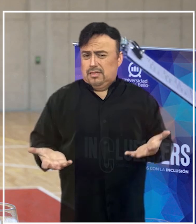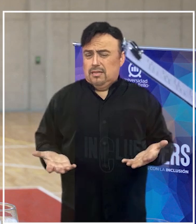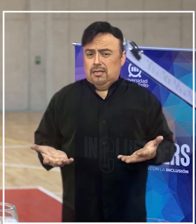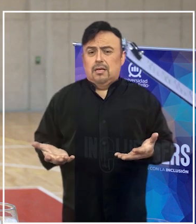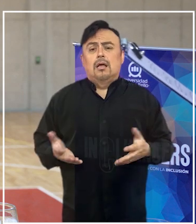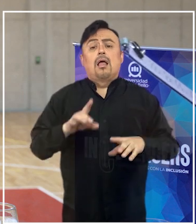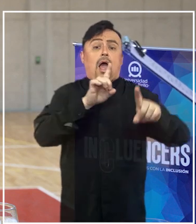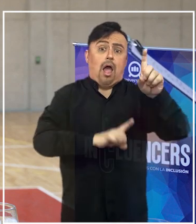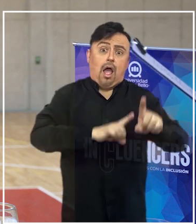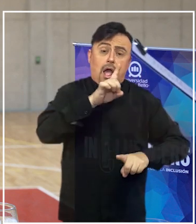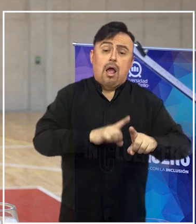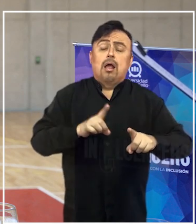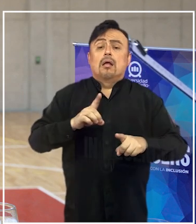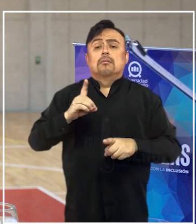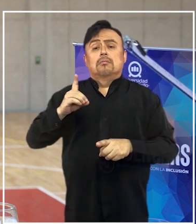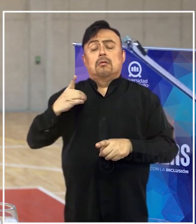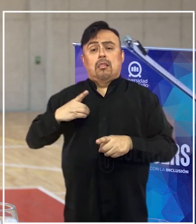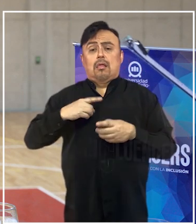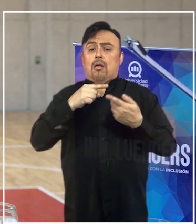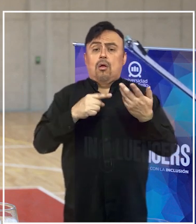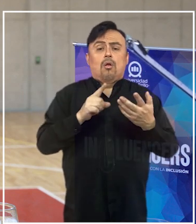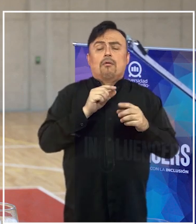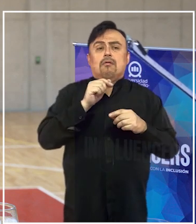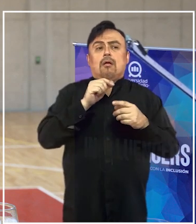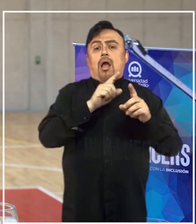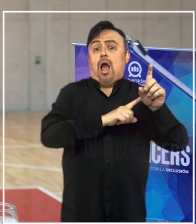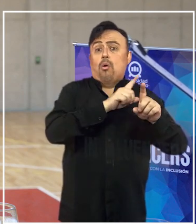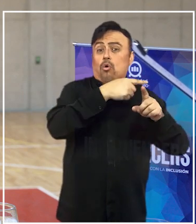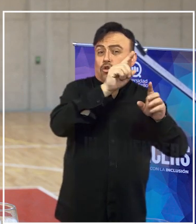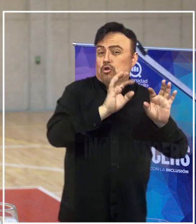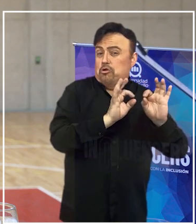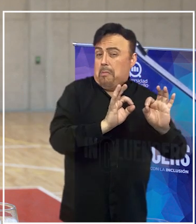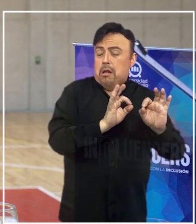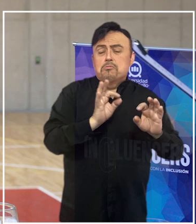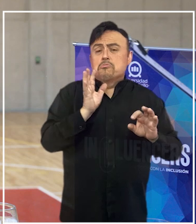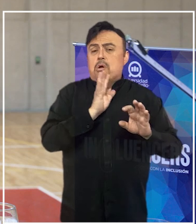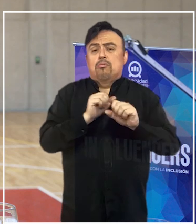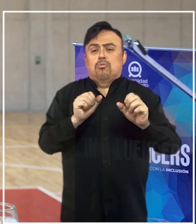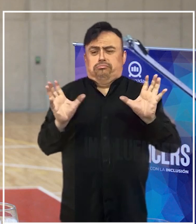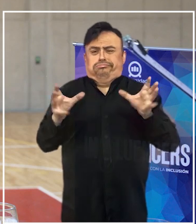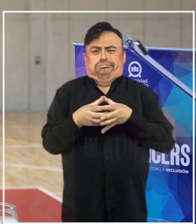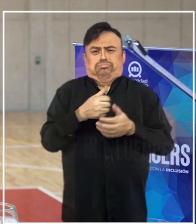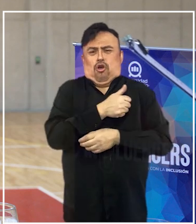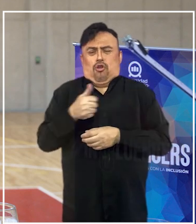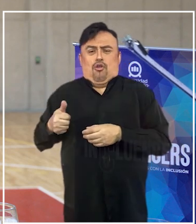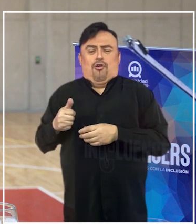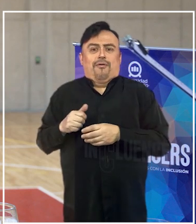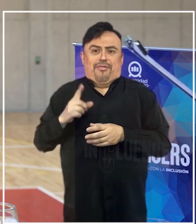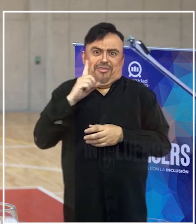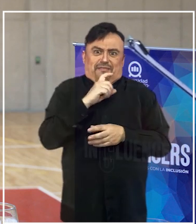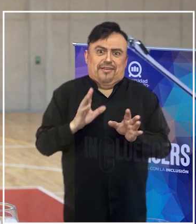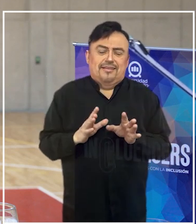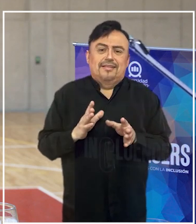porque las disciplinas convencionales no han logrado aún poder juntarse y tener